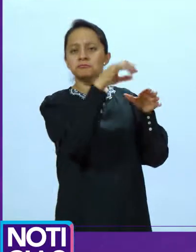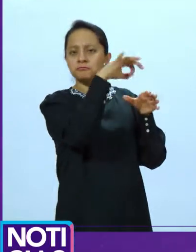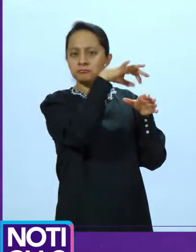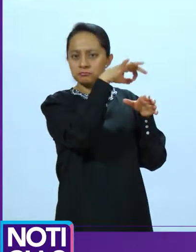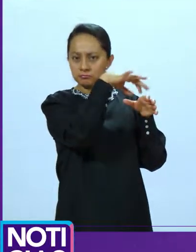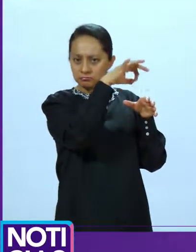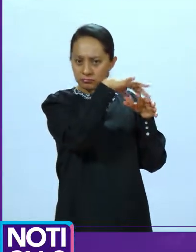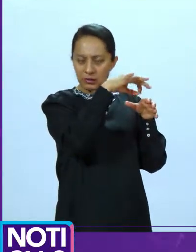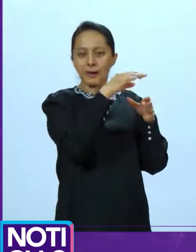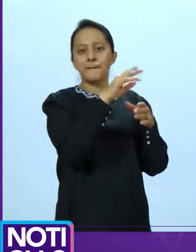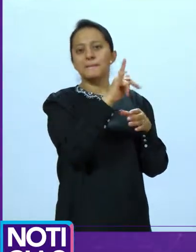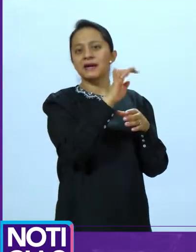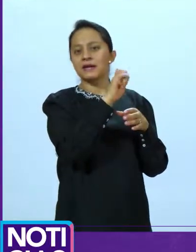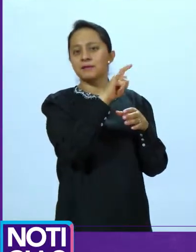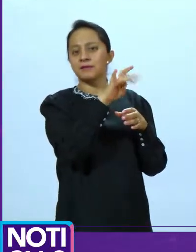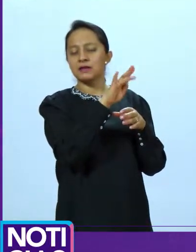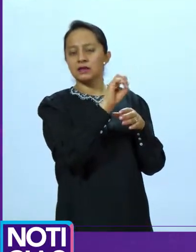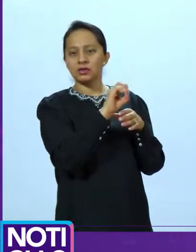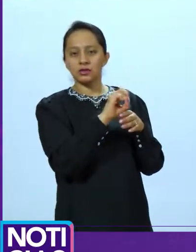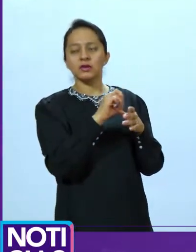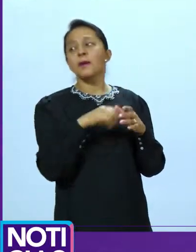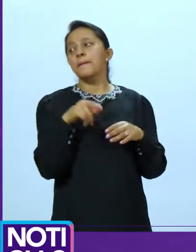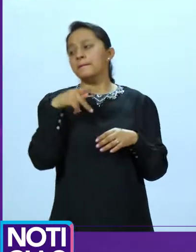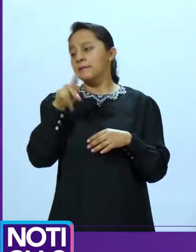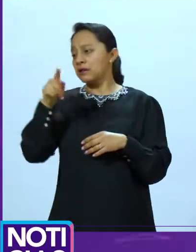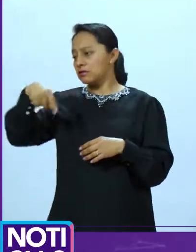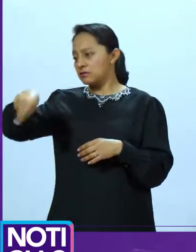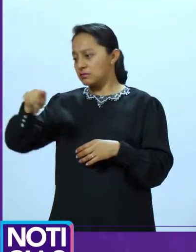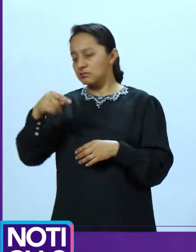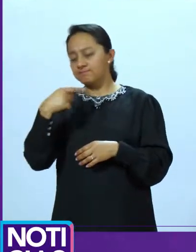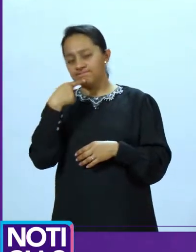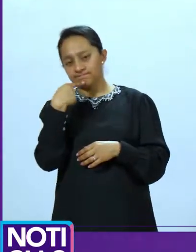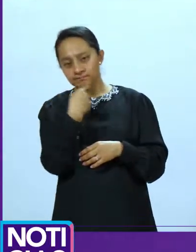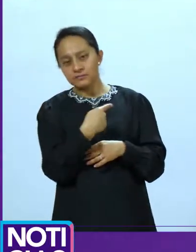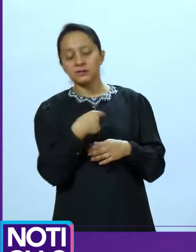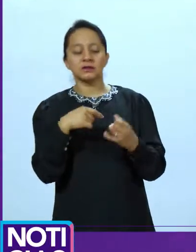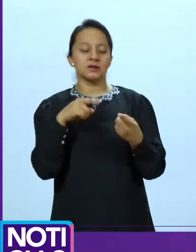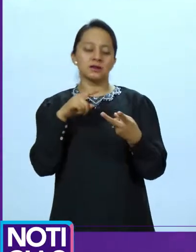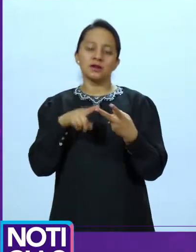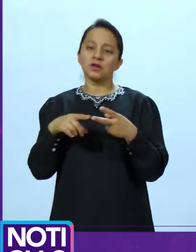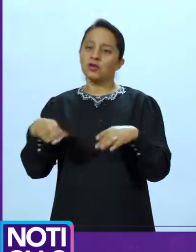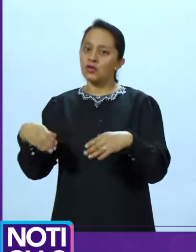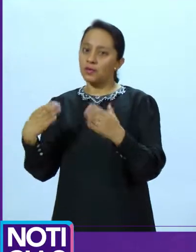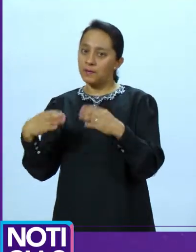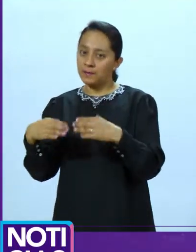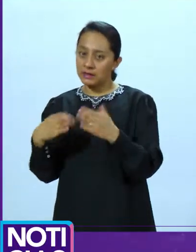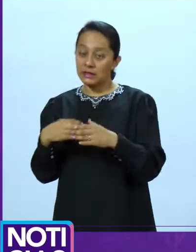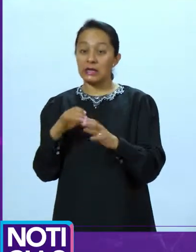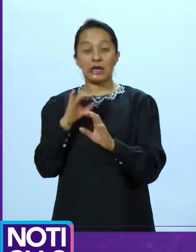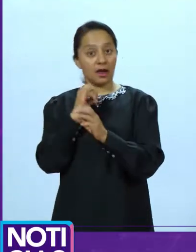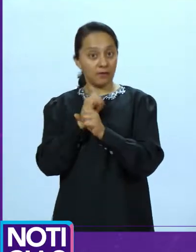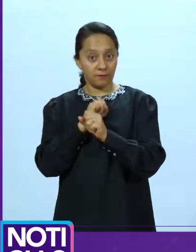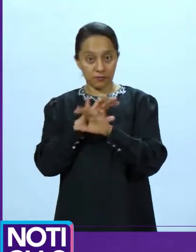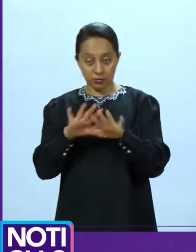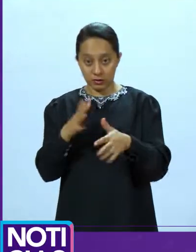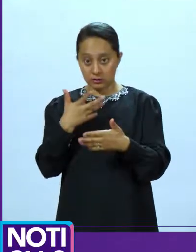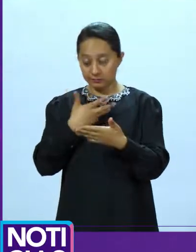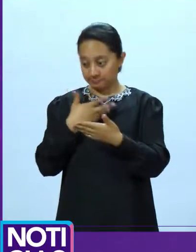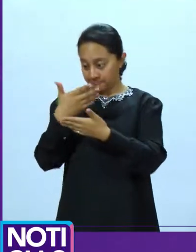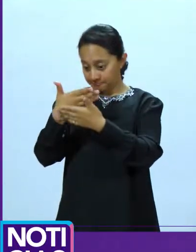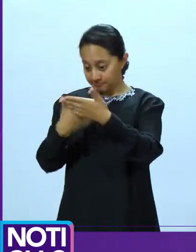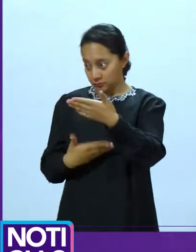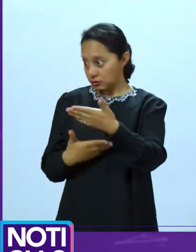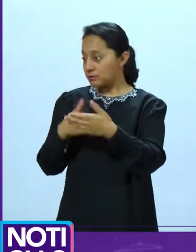petición de los ciudadanos, de los comerciantes y con plena información de cuáles pueden ser los